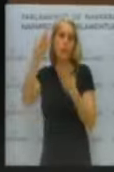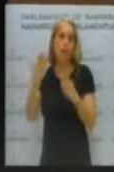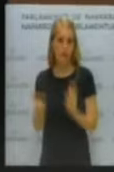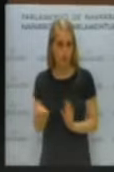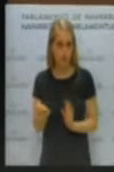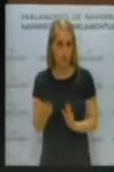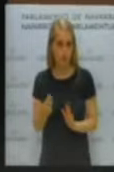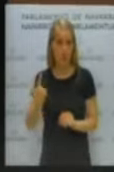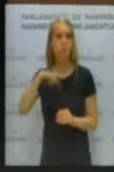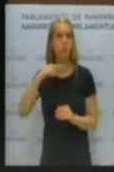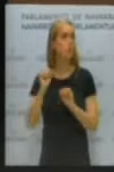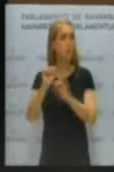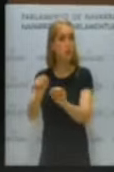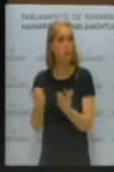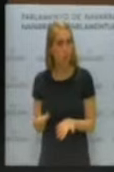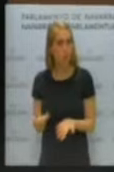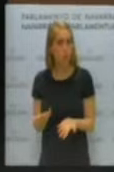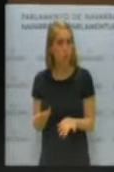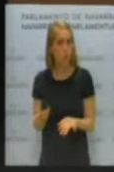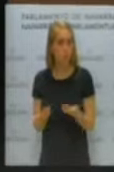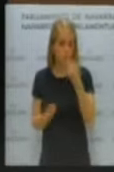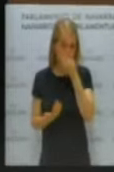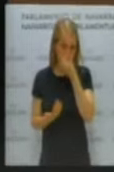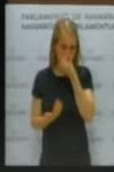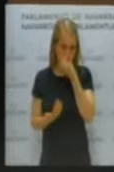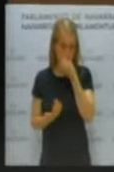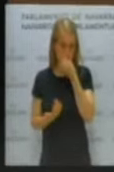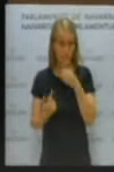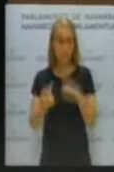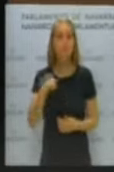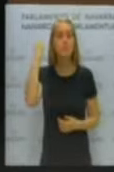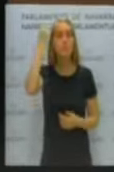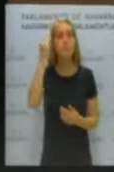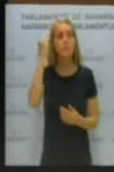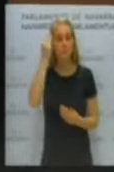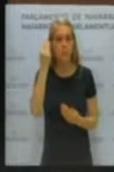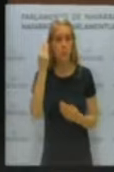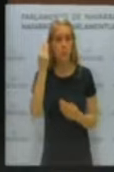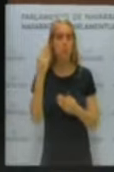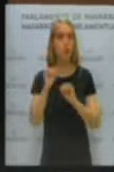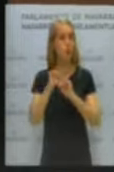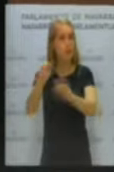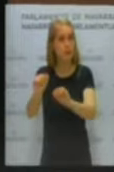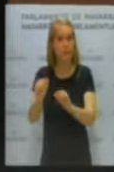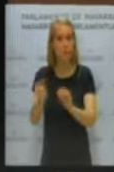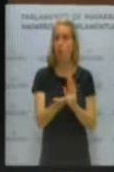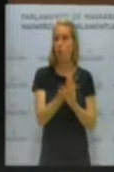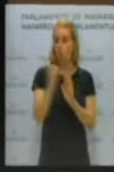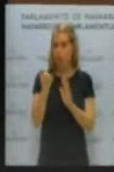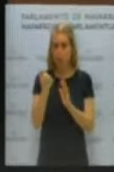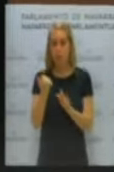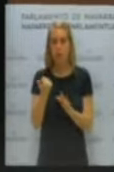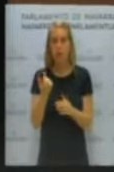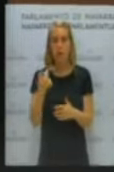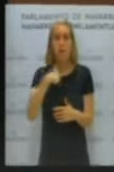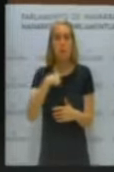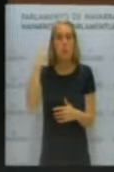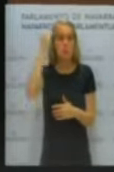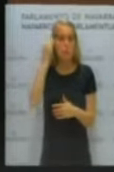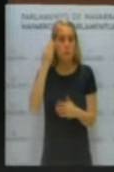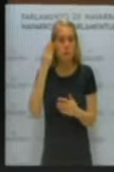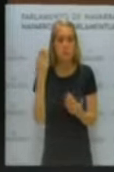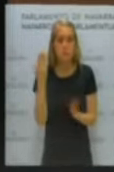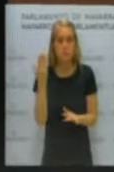esto se rechazó. Y yo creo que la conservación se rechazó o se retiró. Y yo creo que la conservación